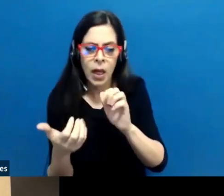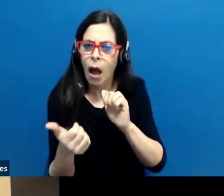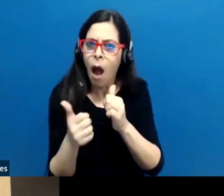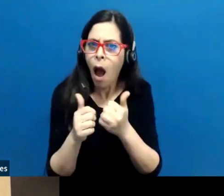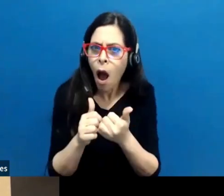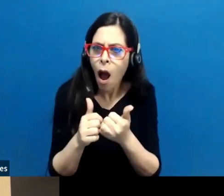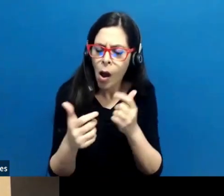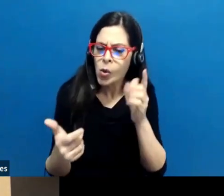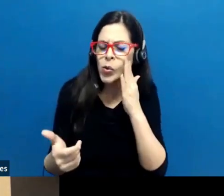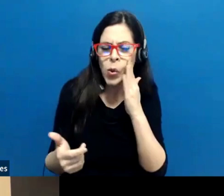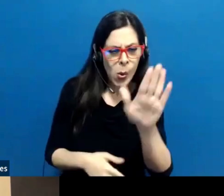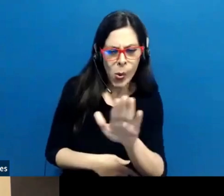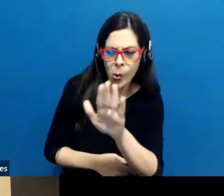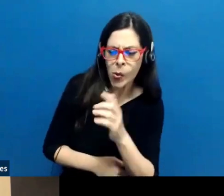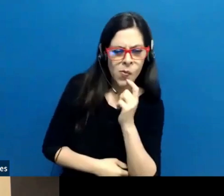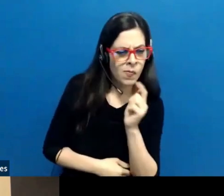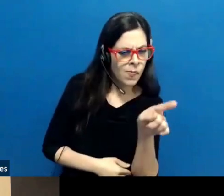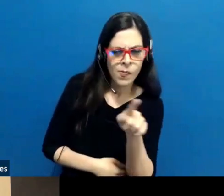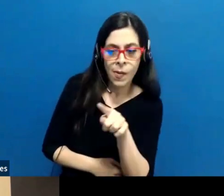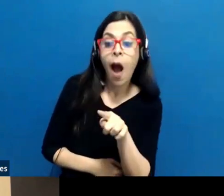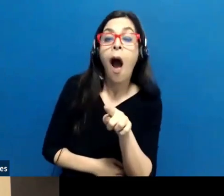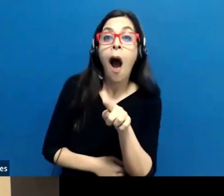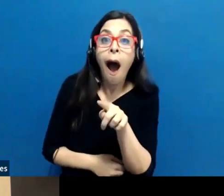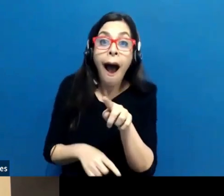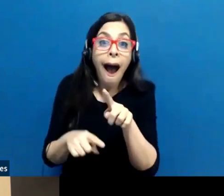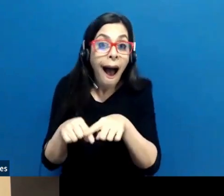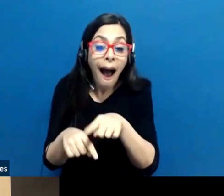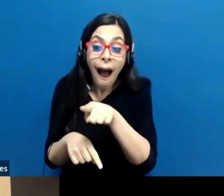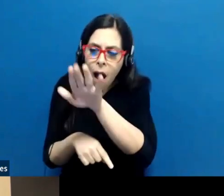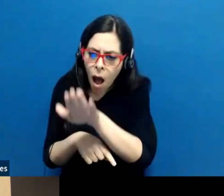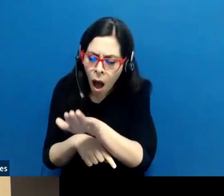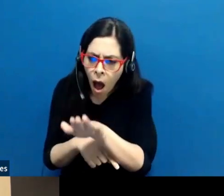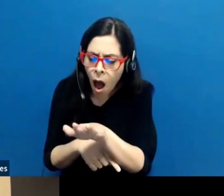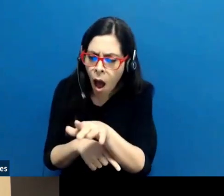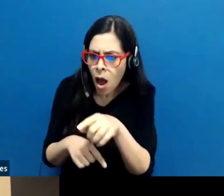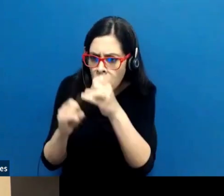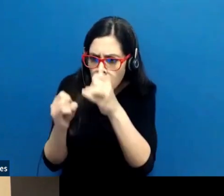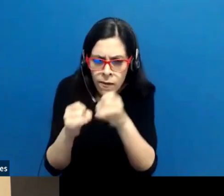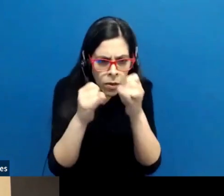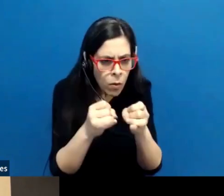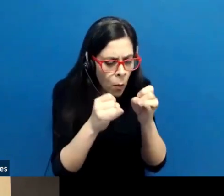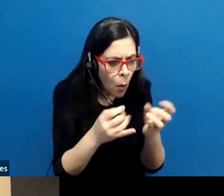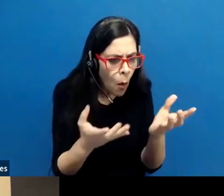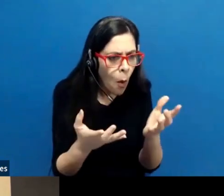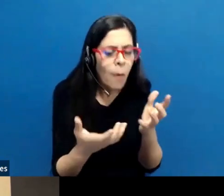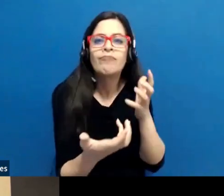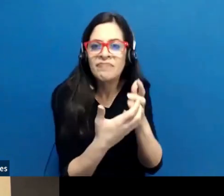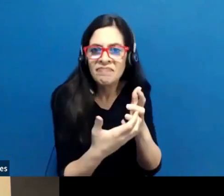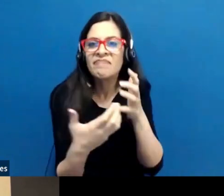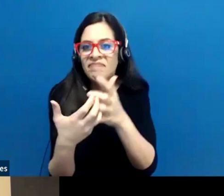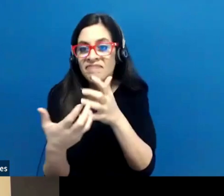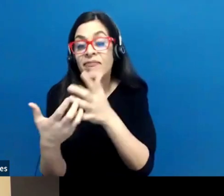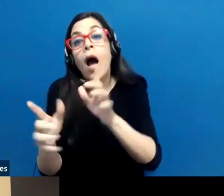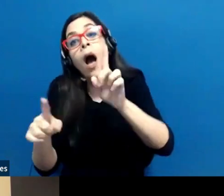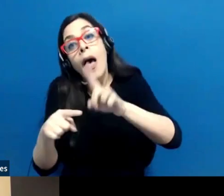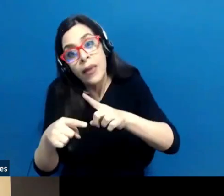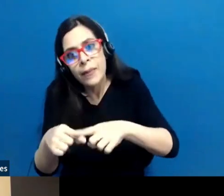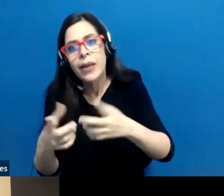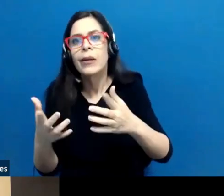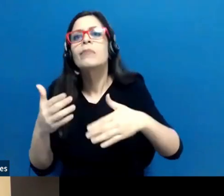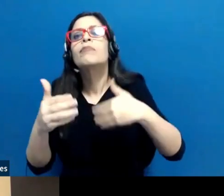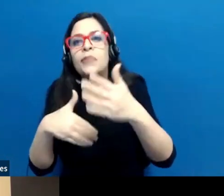depender de la necesidad de esa persona y también del proceso que se esté llevando a cabo y la